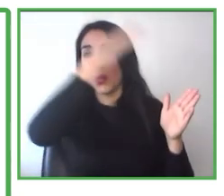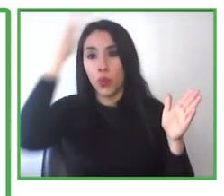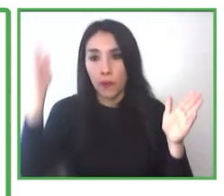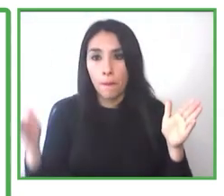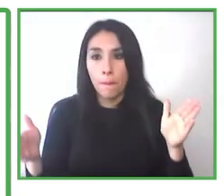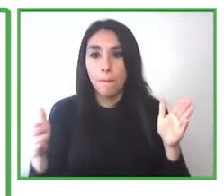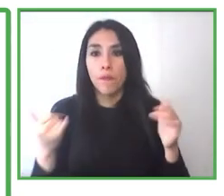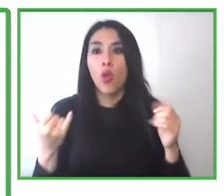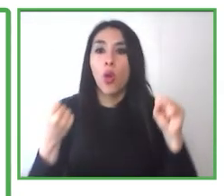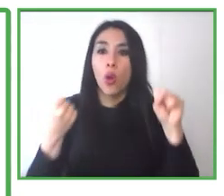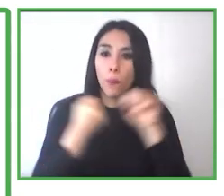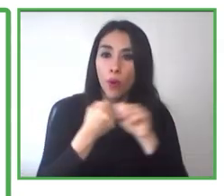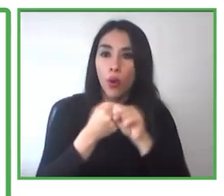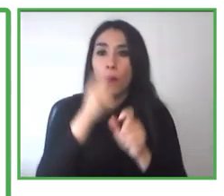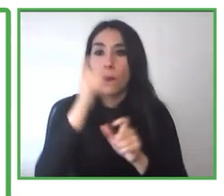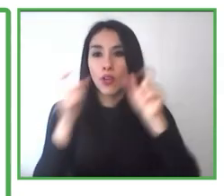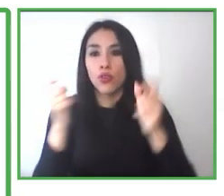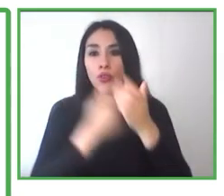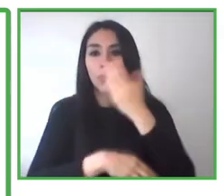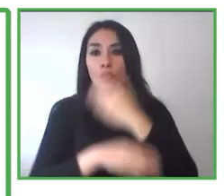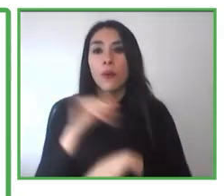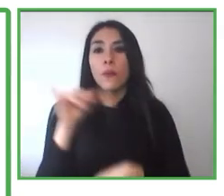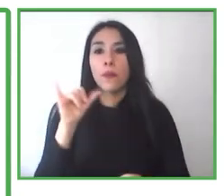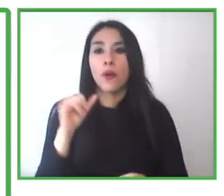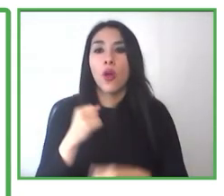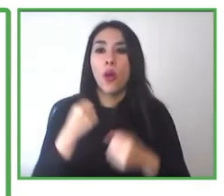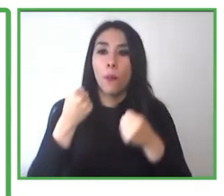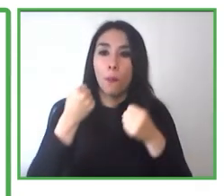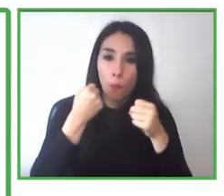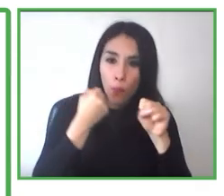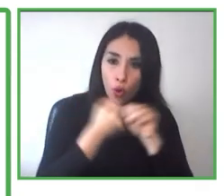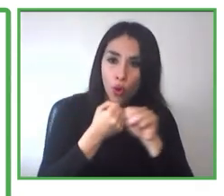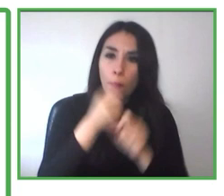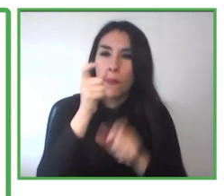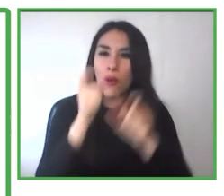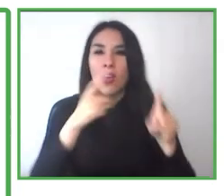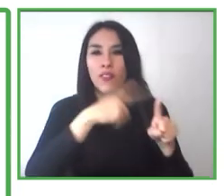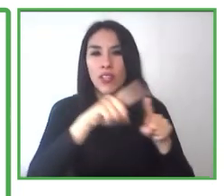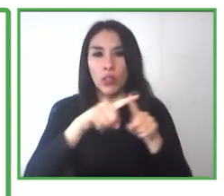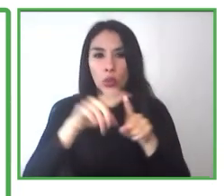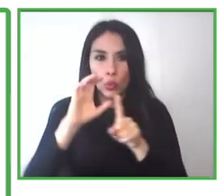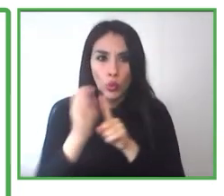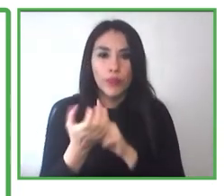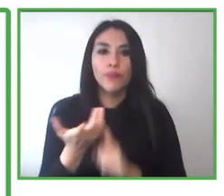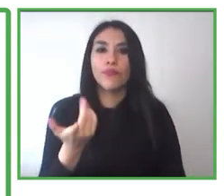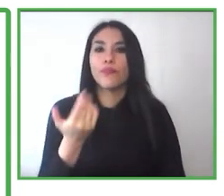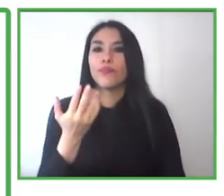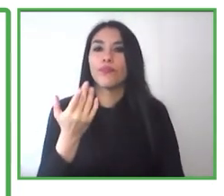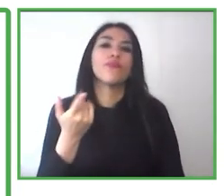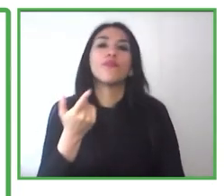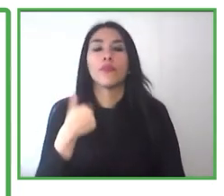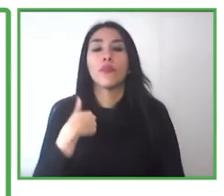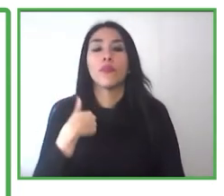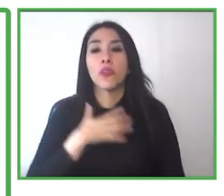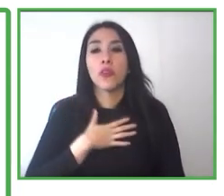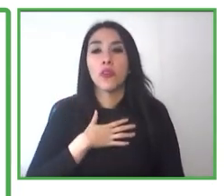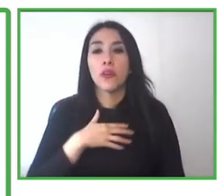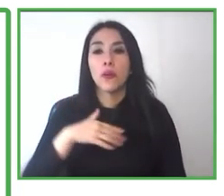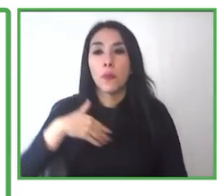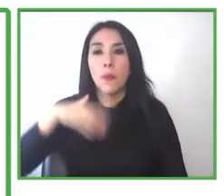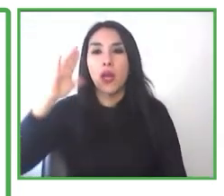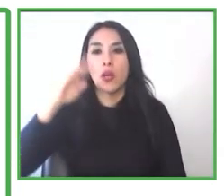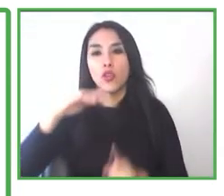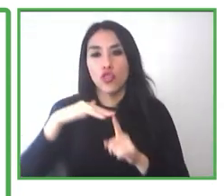como a las empresas que requieren gestionar la inclusión a su interior. ¿Qué elementos esenciales tiene